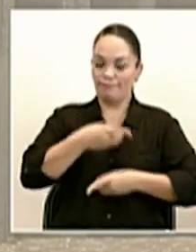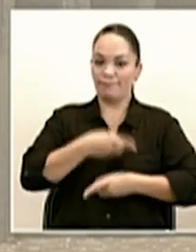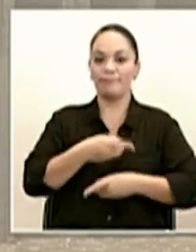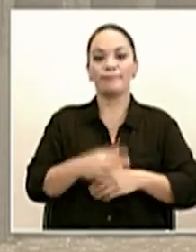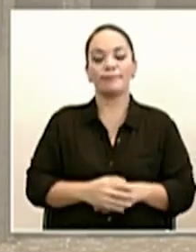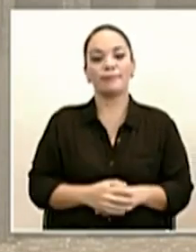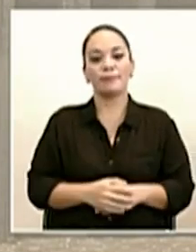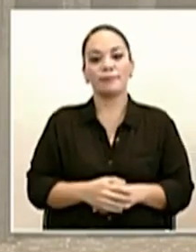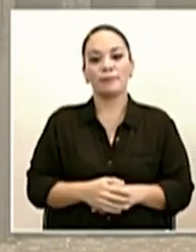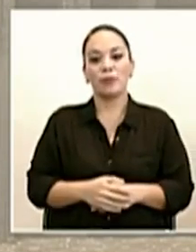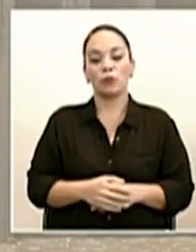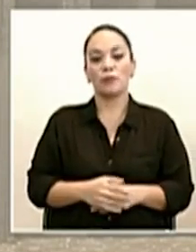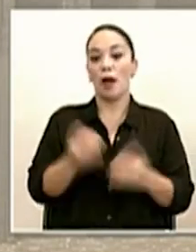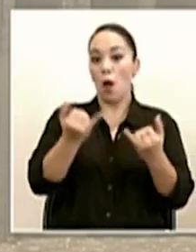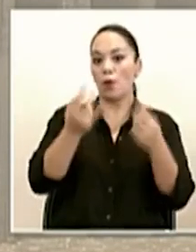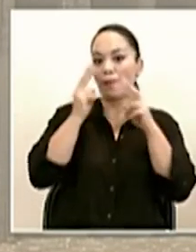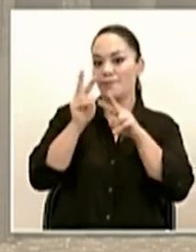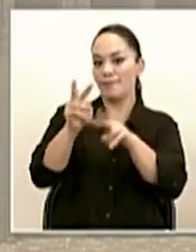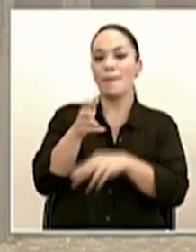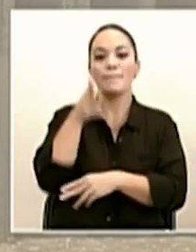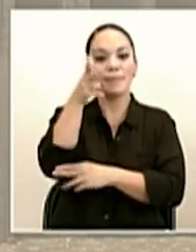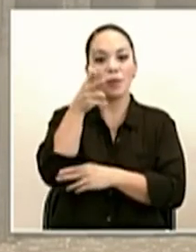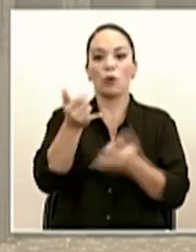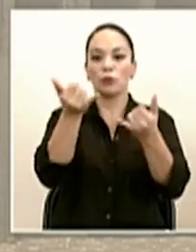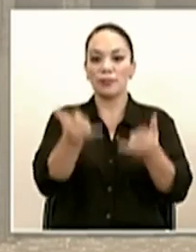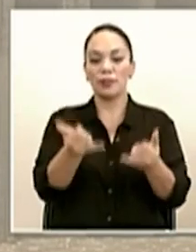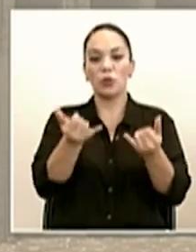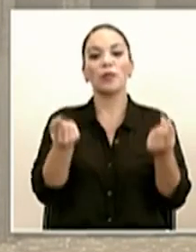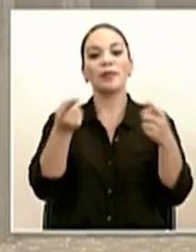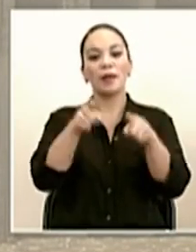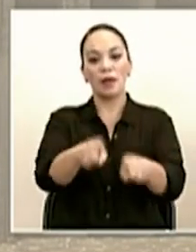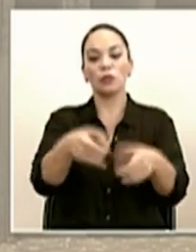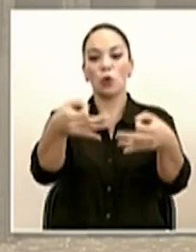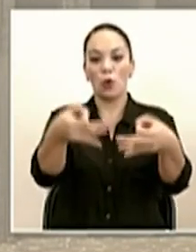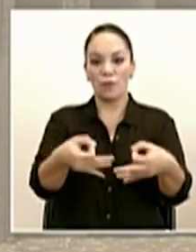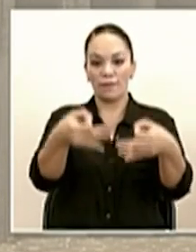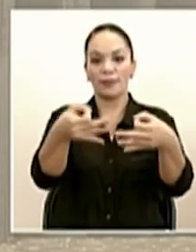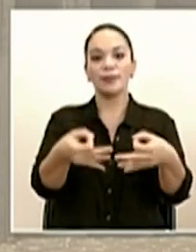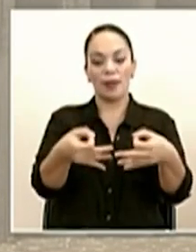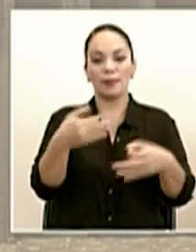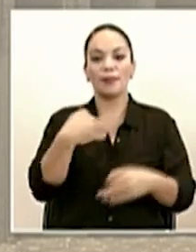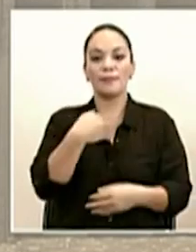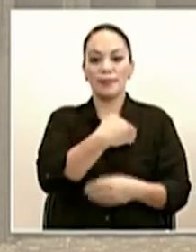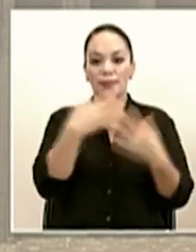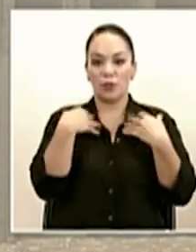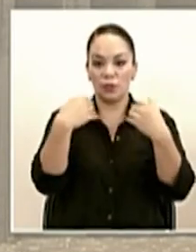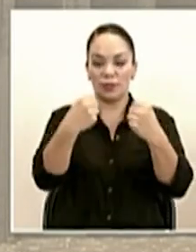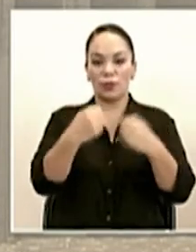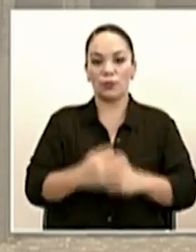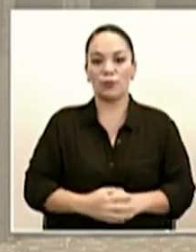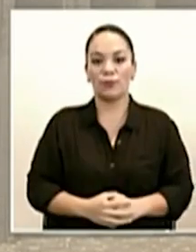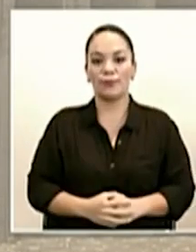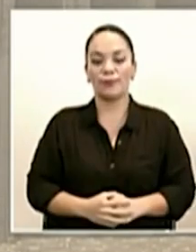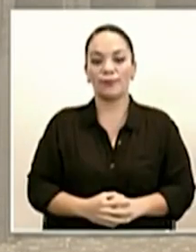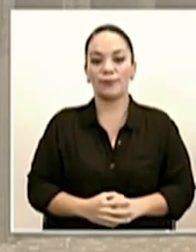paso a ver el video con la actualización de casos oficial por parte del Ministerio de Salud.